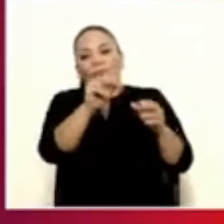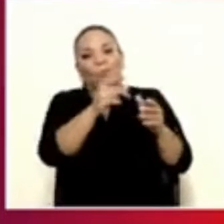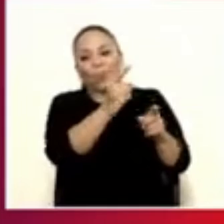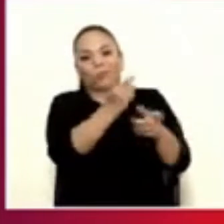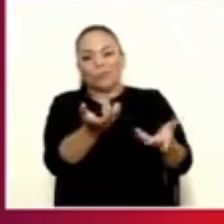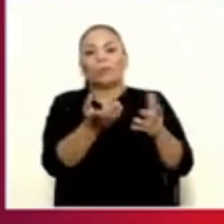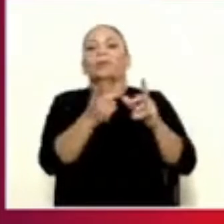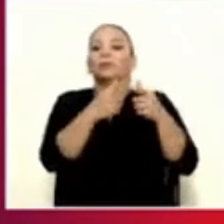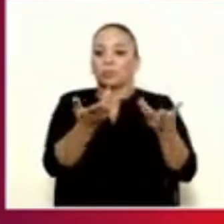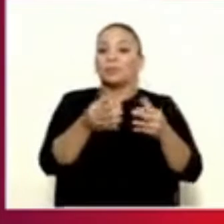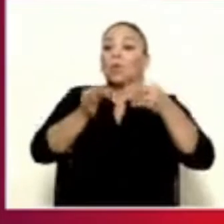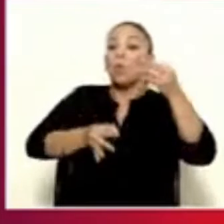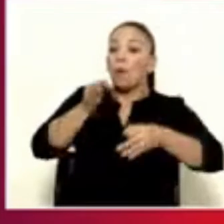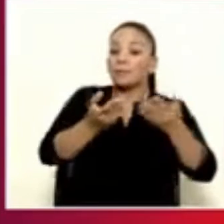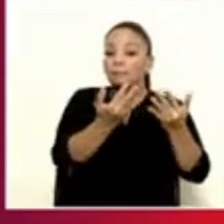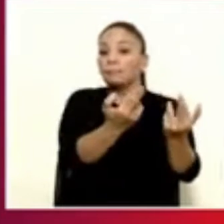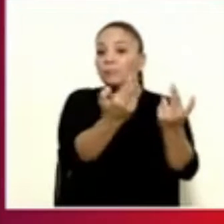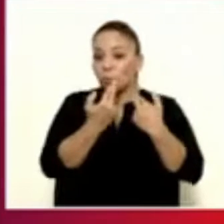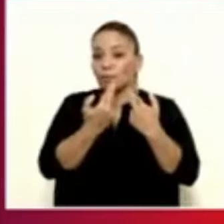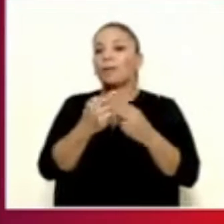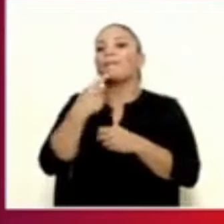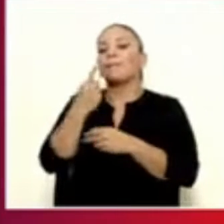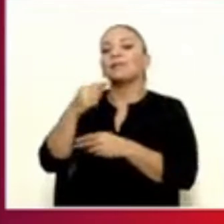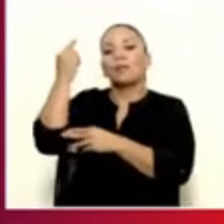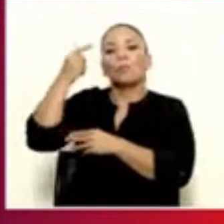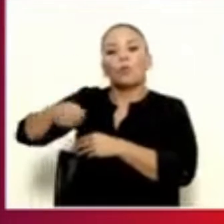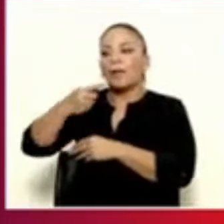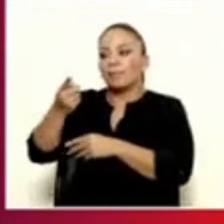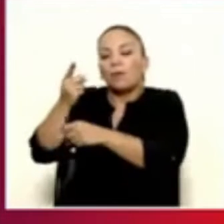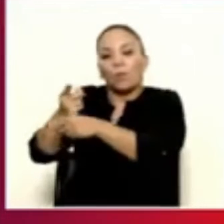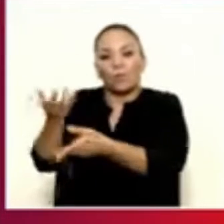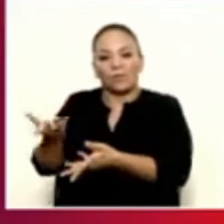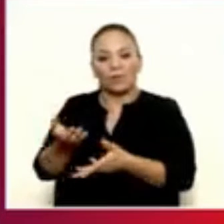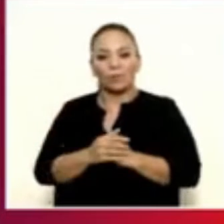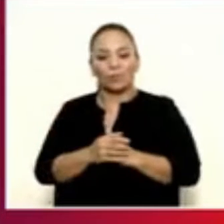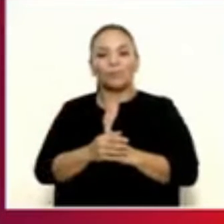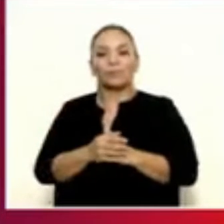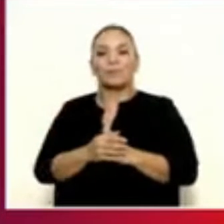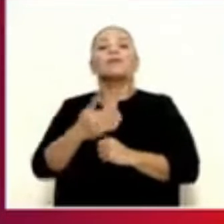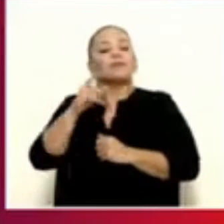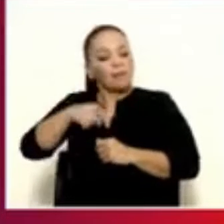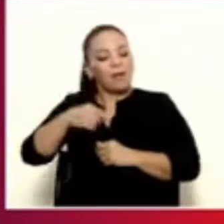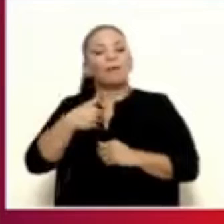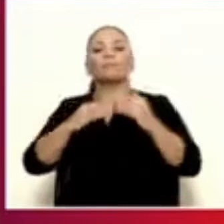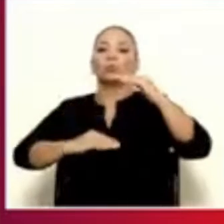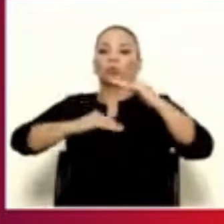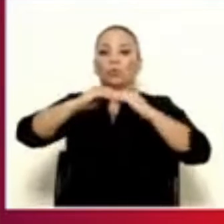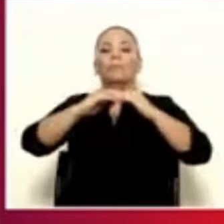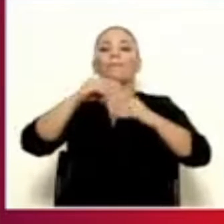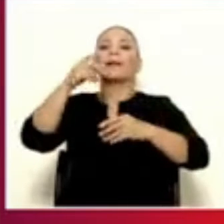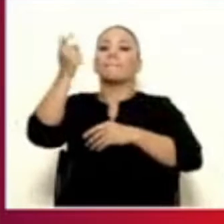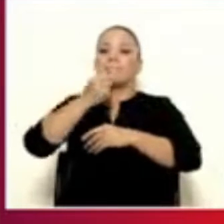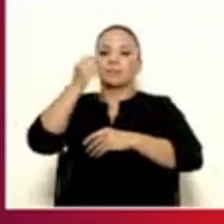que efectivamente lo que dice la Procuraduría es correcto y que sí había un tope para las pensiones de